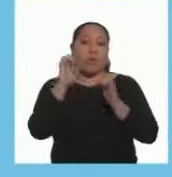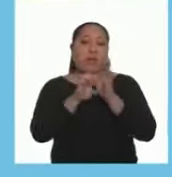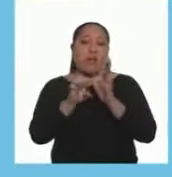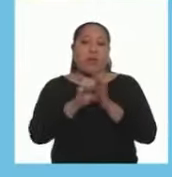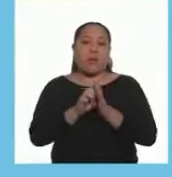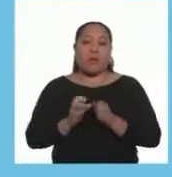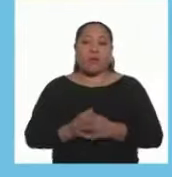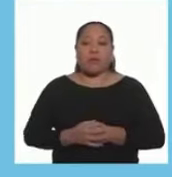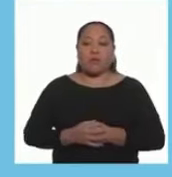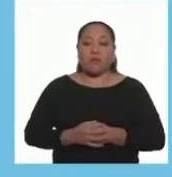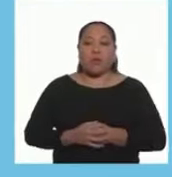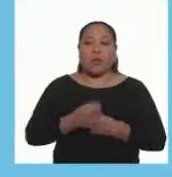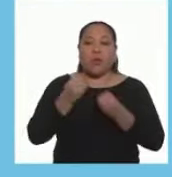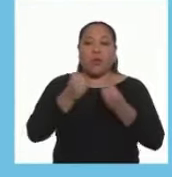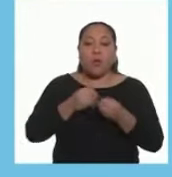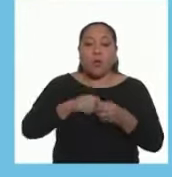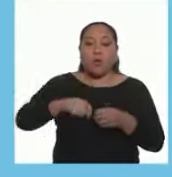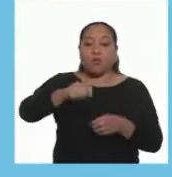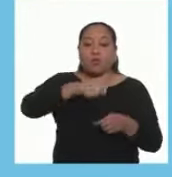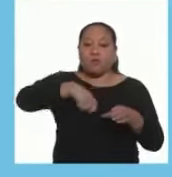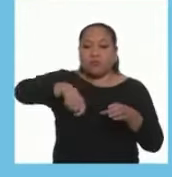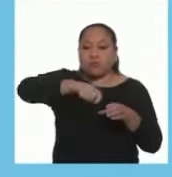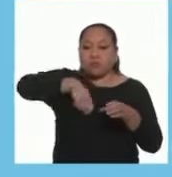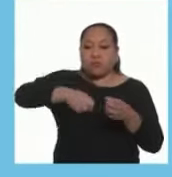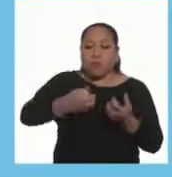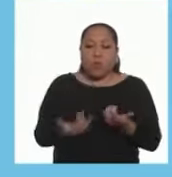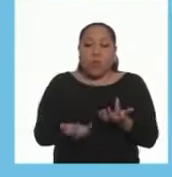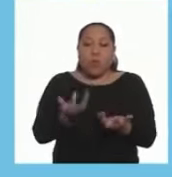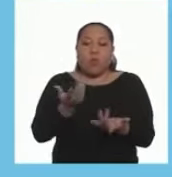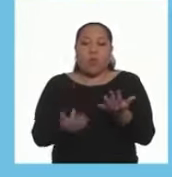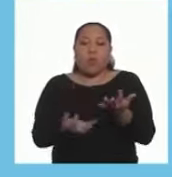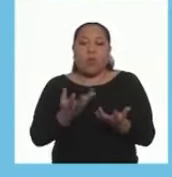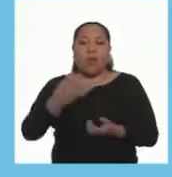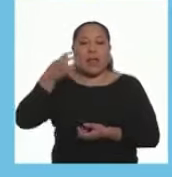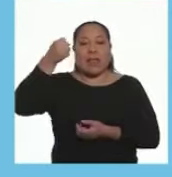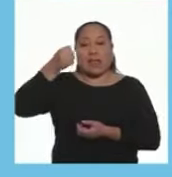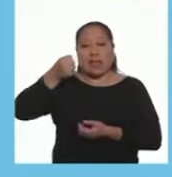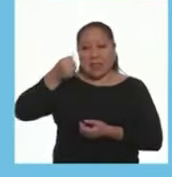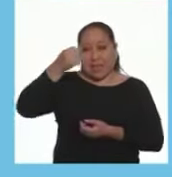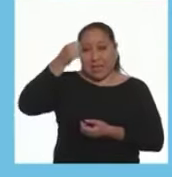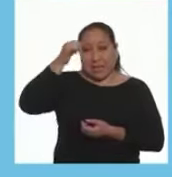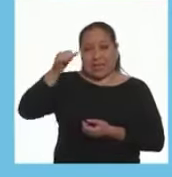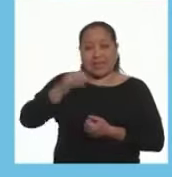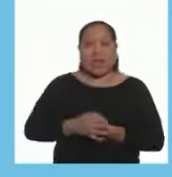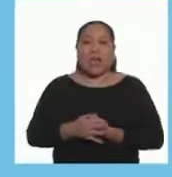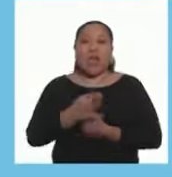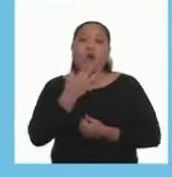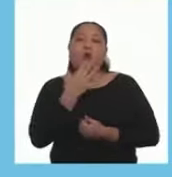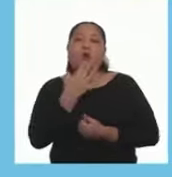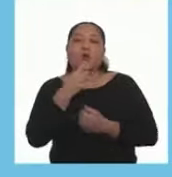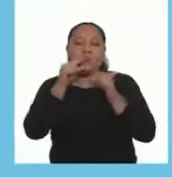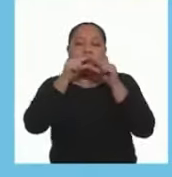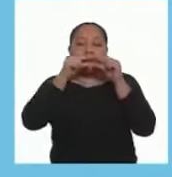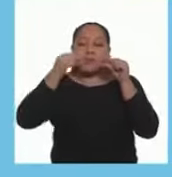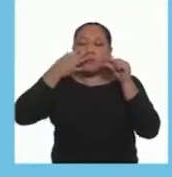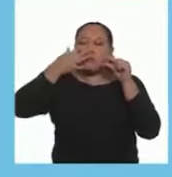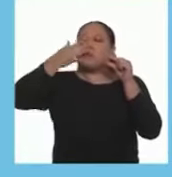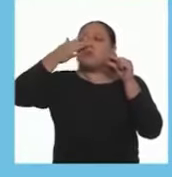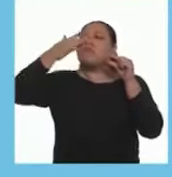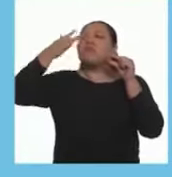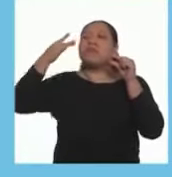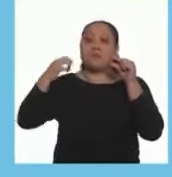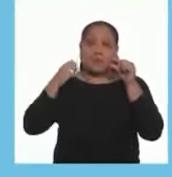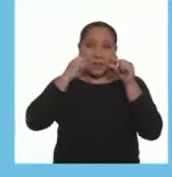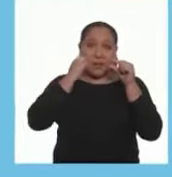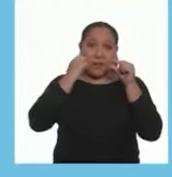Por ejemplo La cocción del arroz El hervor de la leche El color y aroma